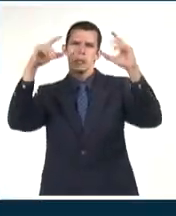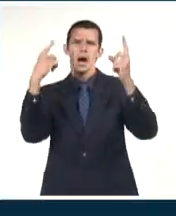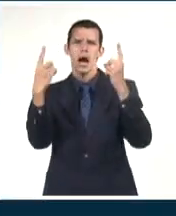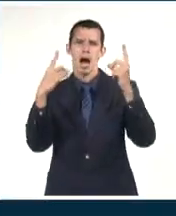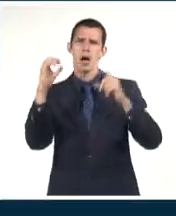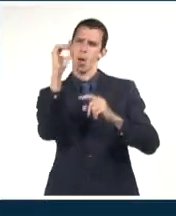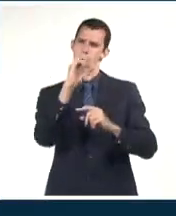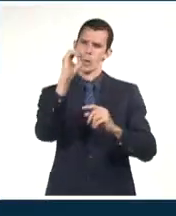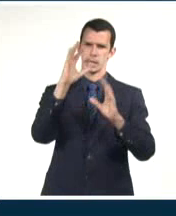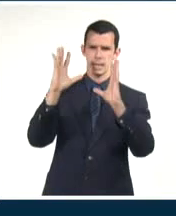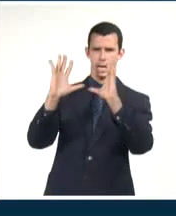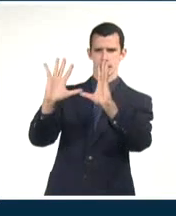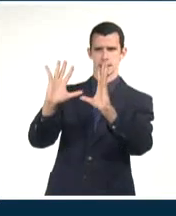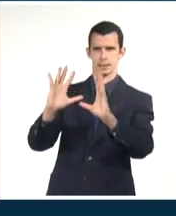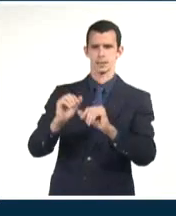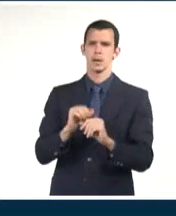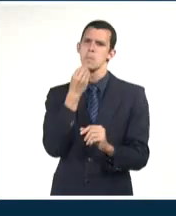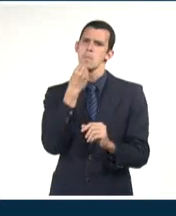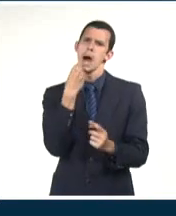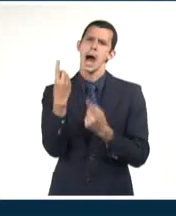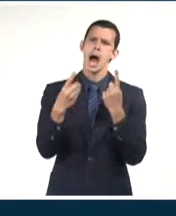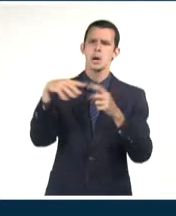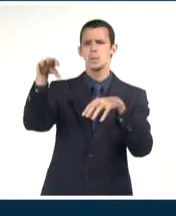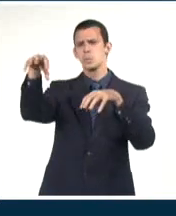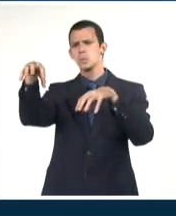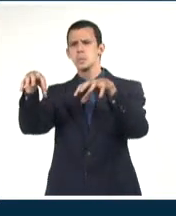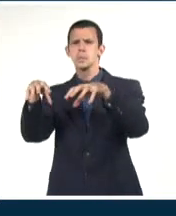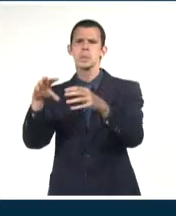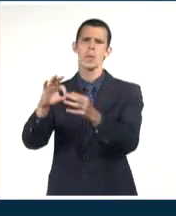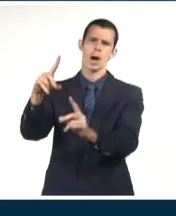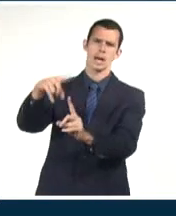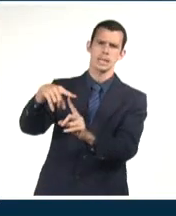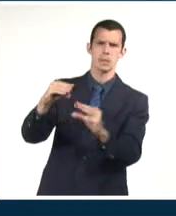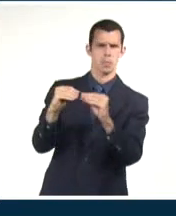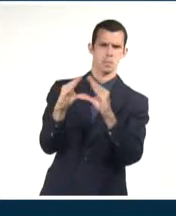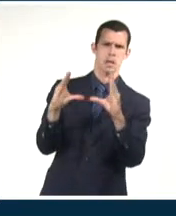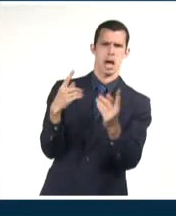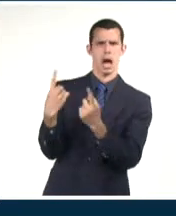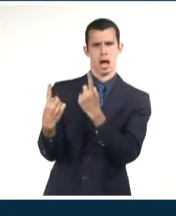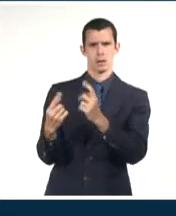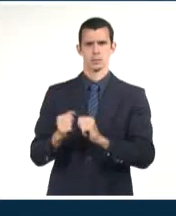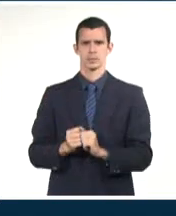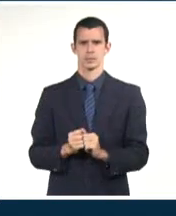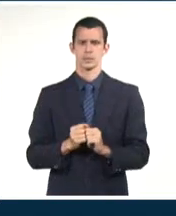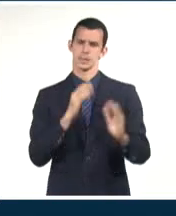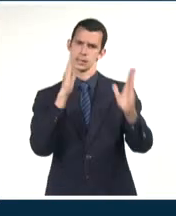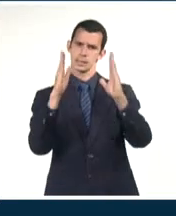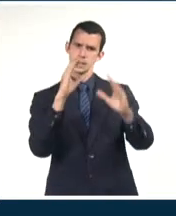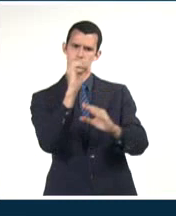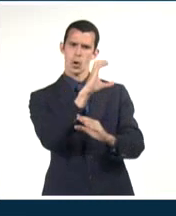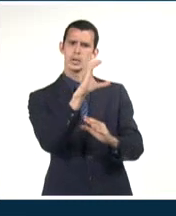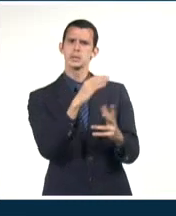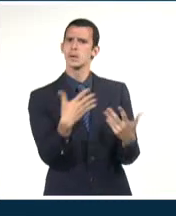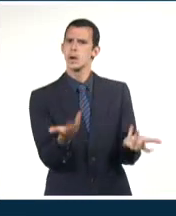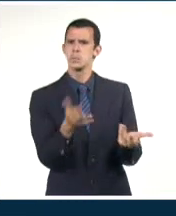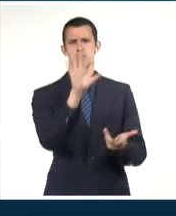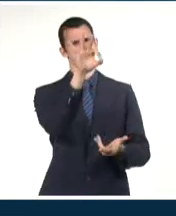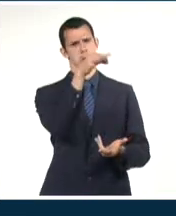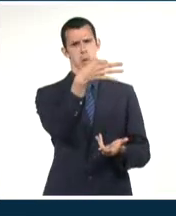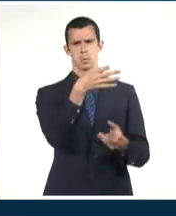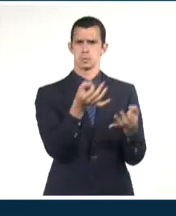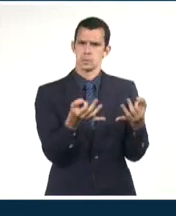oriental del país, con algún chubasco aislado en la provincia de Guantánamo en horas de la mañana. En el resto, pues habrá sol abundante,